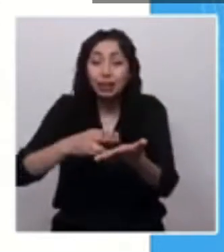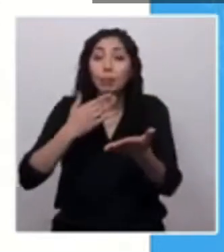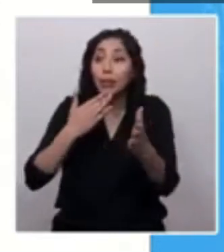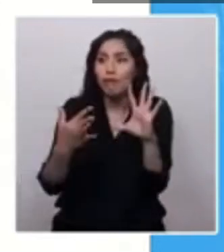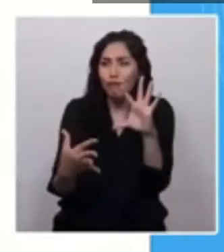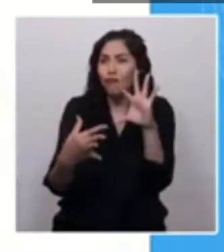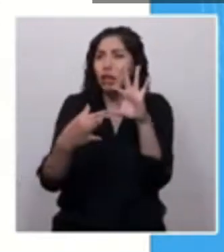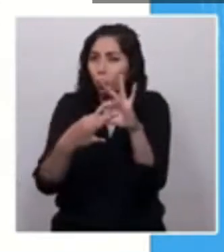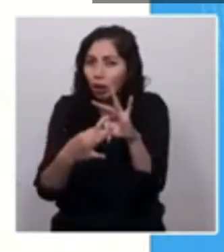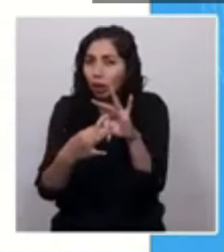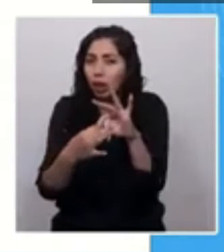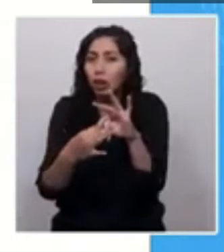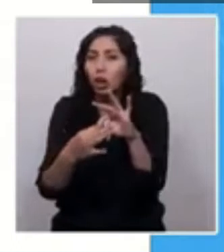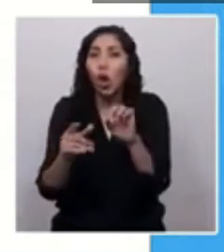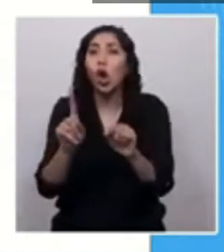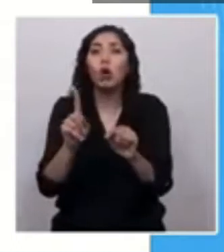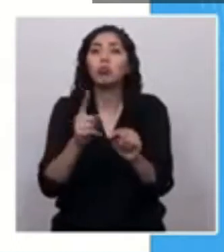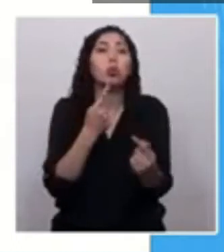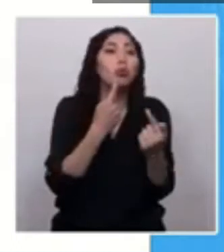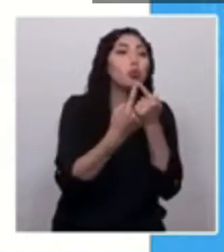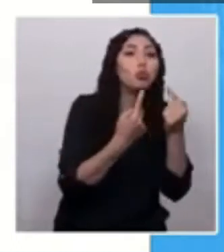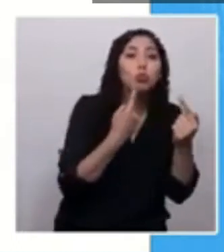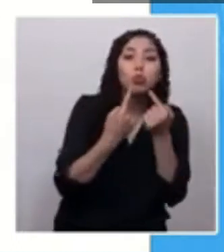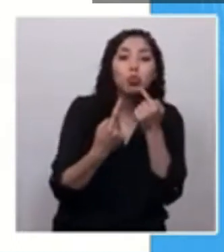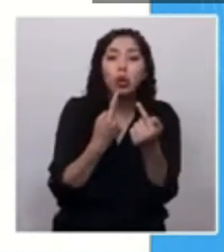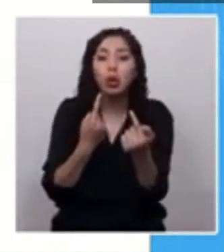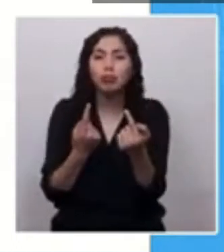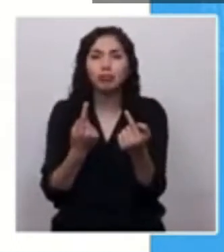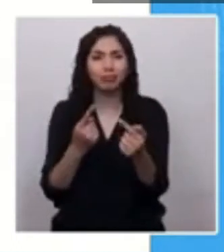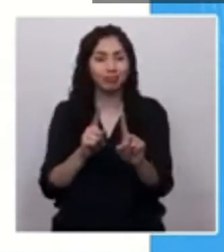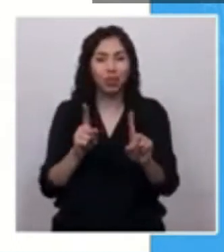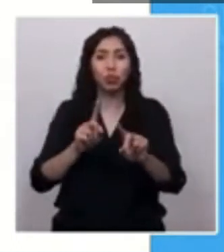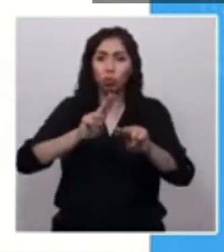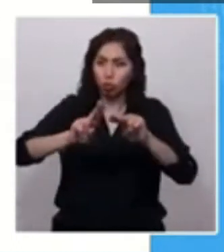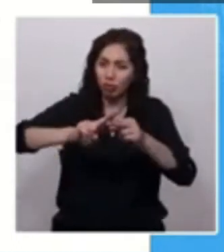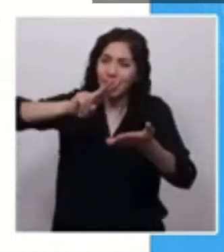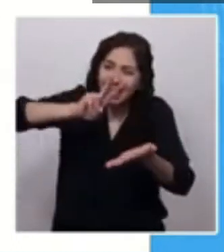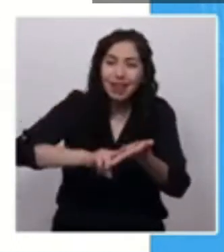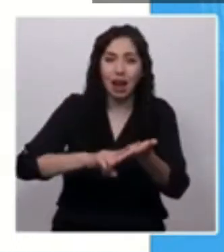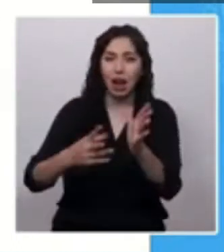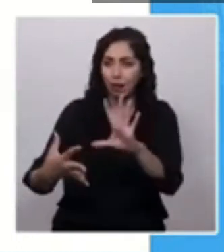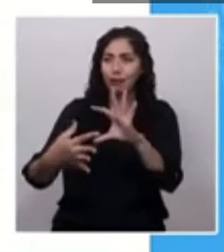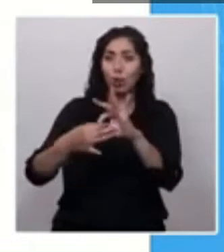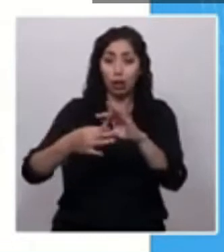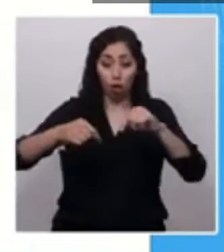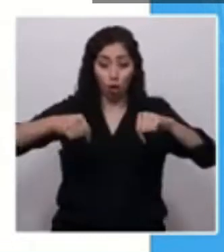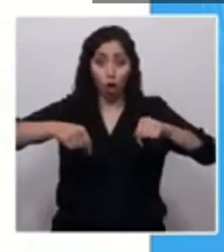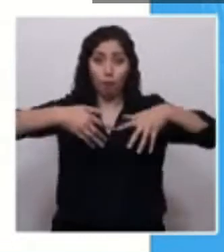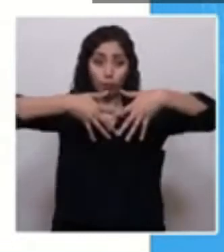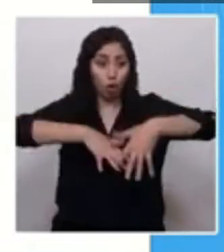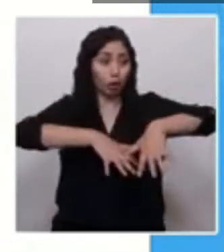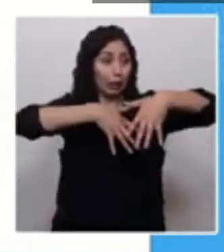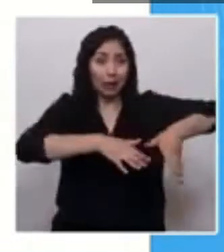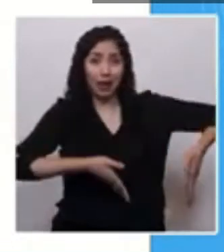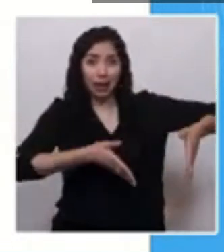ciudadanas. Resolución de conflictos reales y vinculantes. Hoy en día, la protesta callejera es la única herramienta que